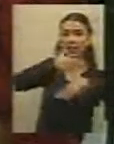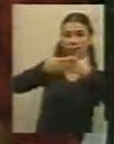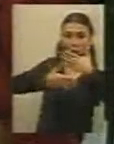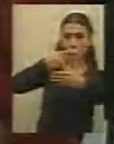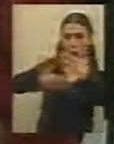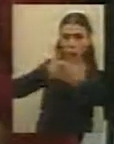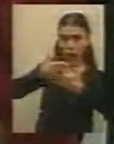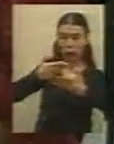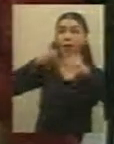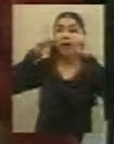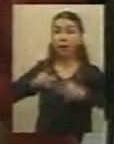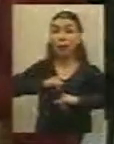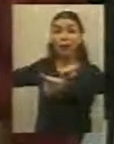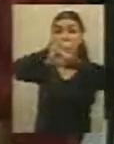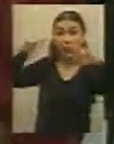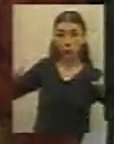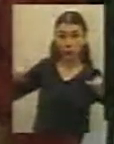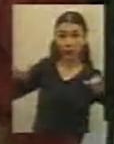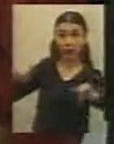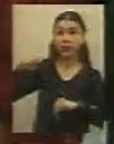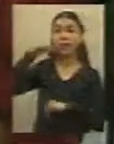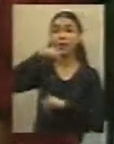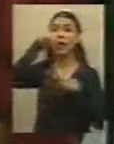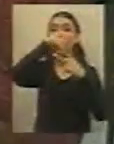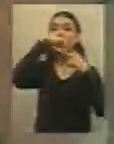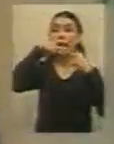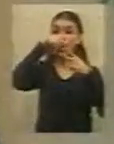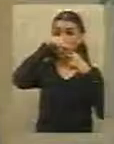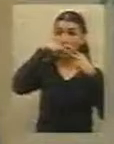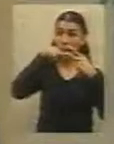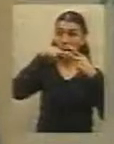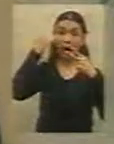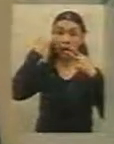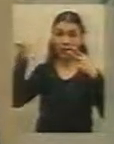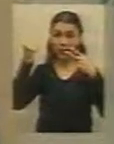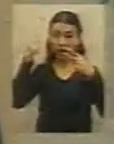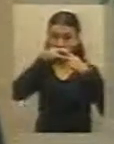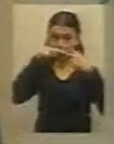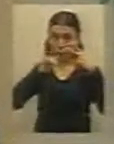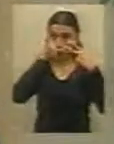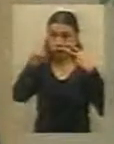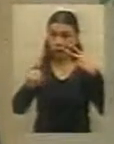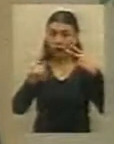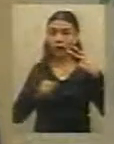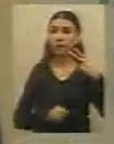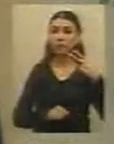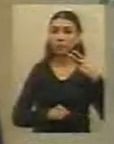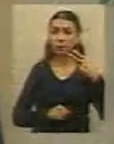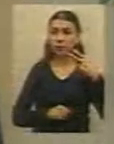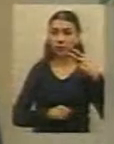cuestiones. Queremos decirles que este pulmón verde lo vamos a nombrar, porque ya lo hemos definido y hemos hablado con la gente de la administración.